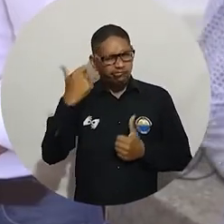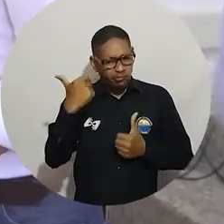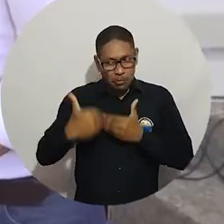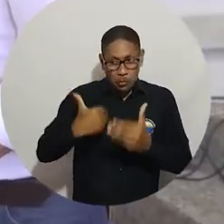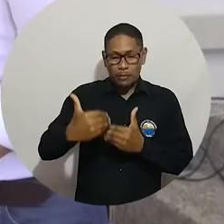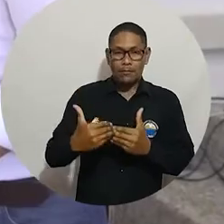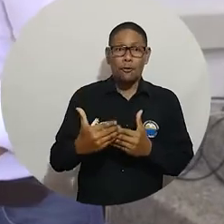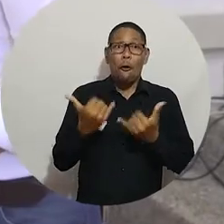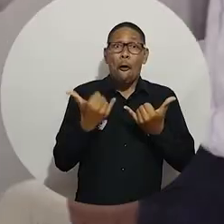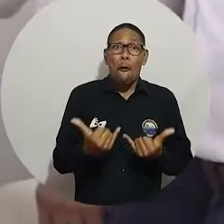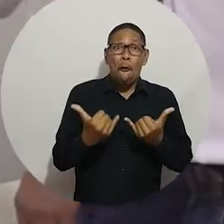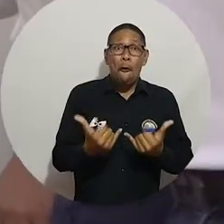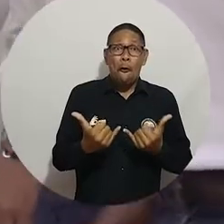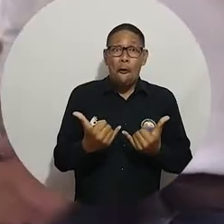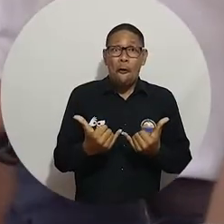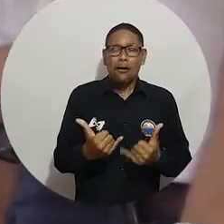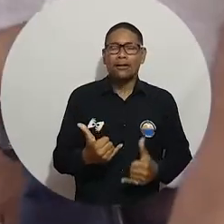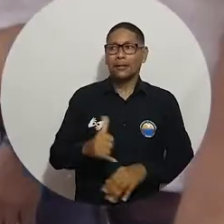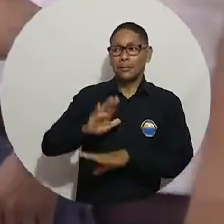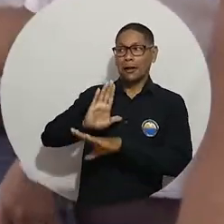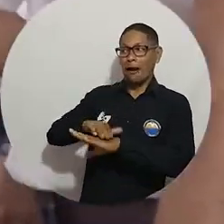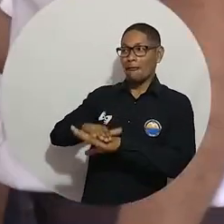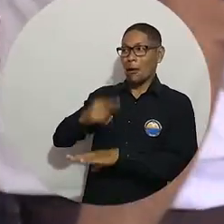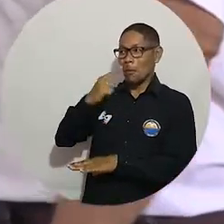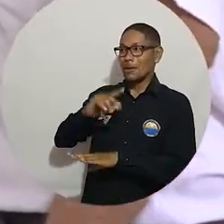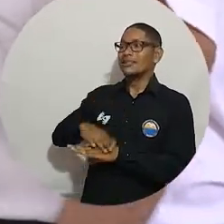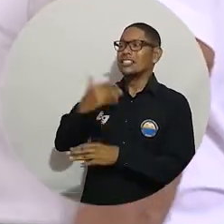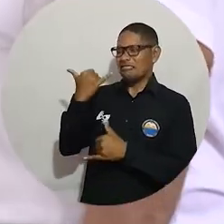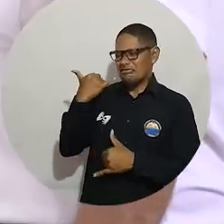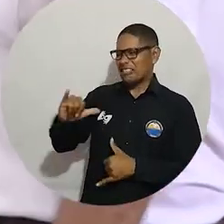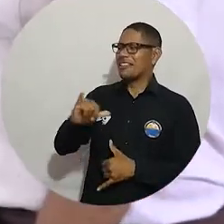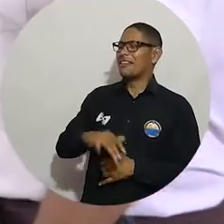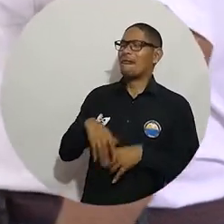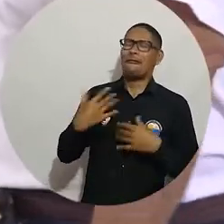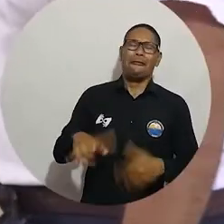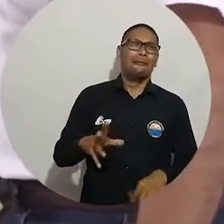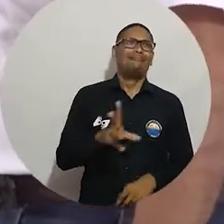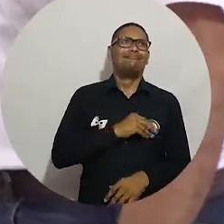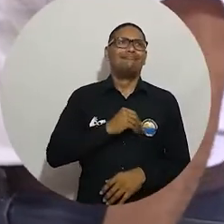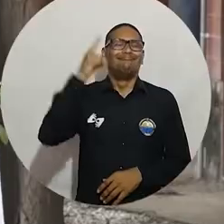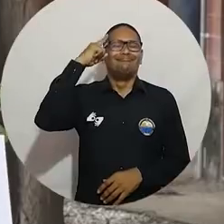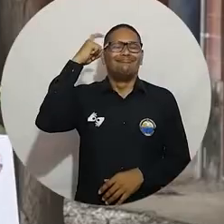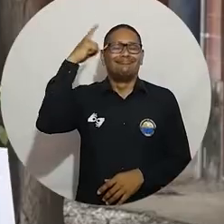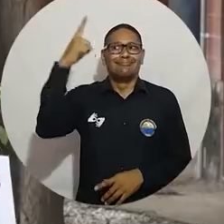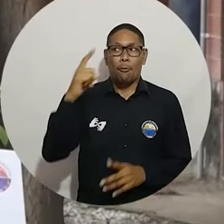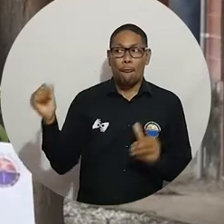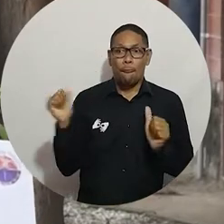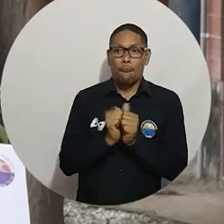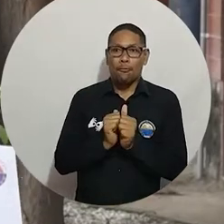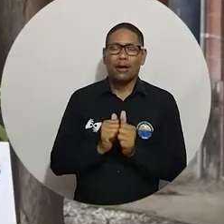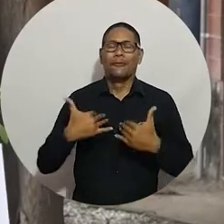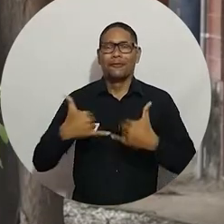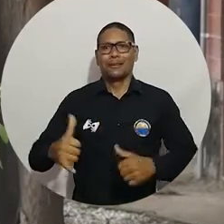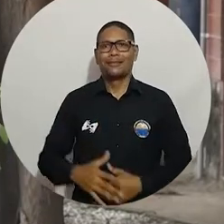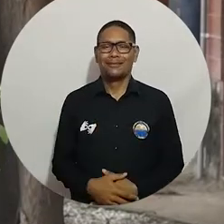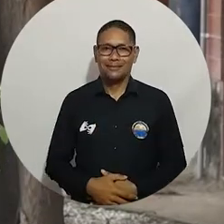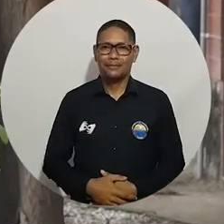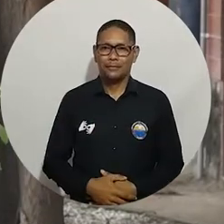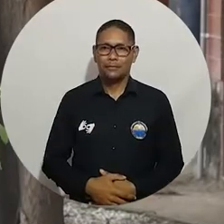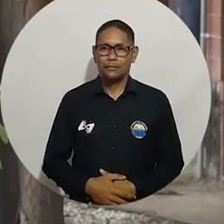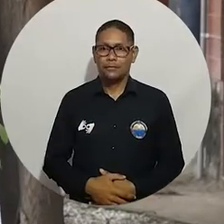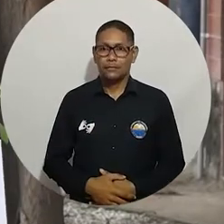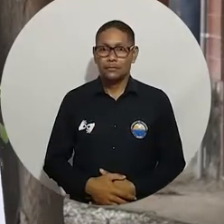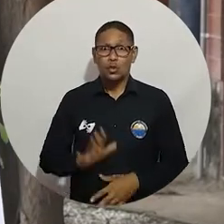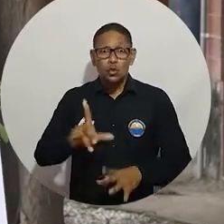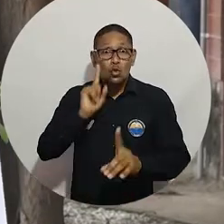esa alegría a mi papá y poder cumplir uno de sus sueños y que sea juntos me hace muy feliz. Está apostando a ese sueño que